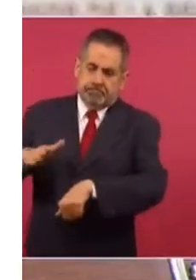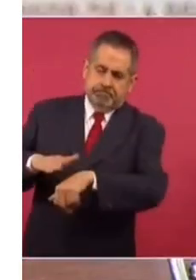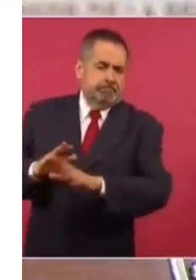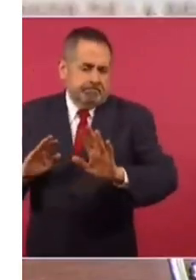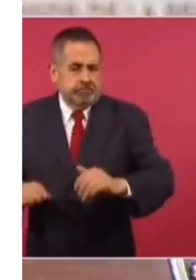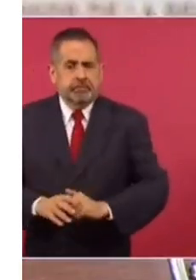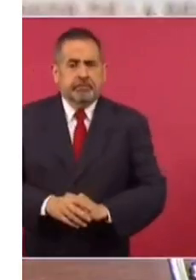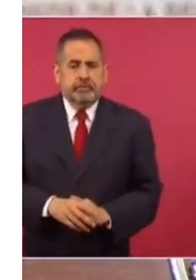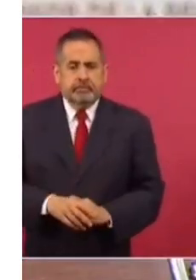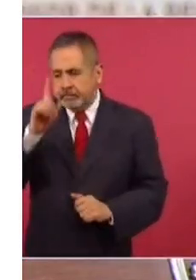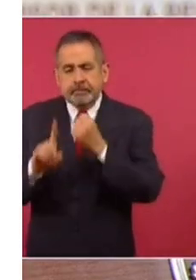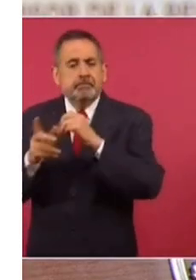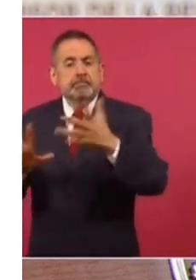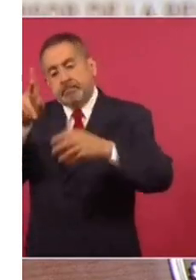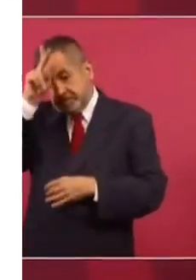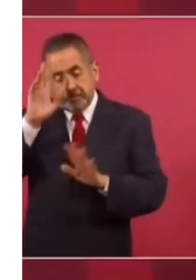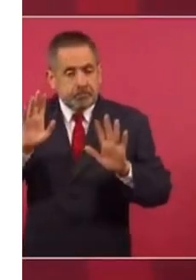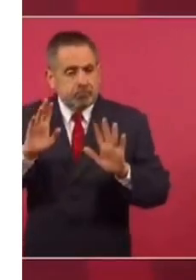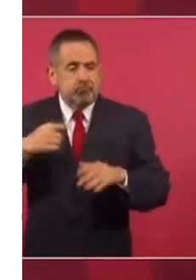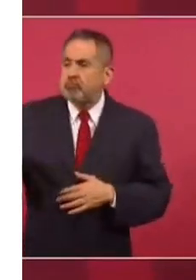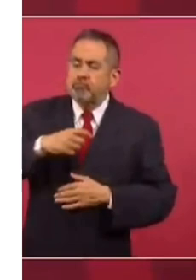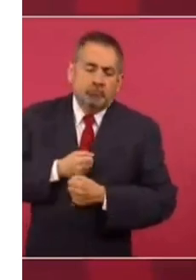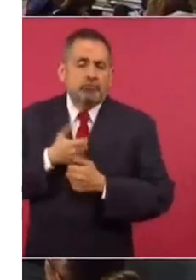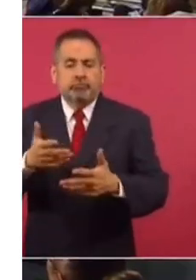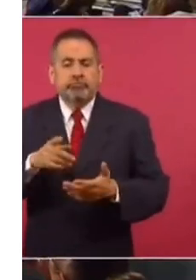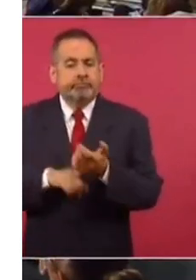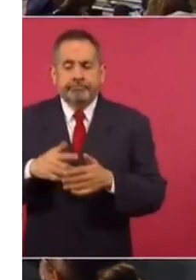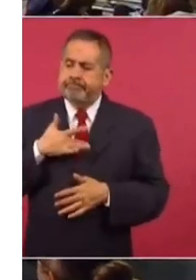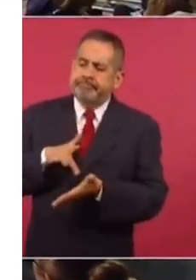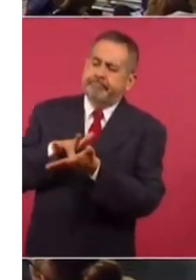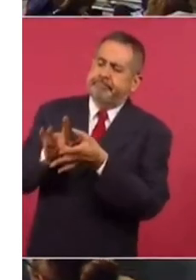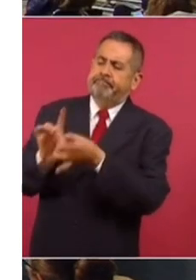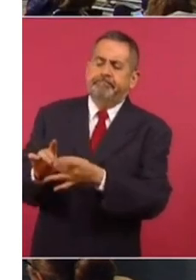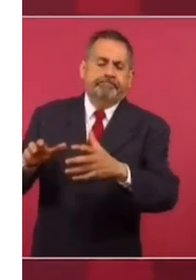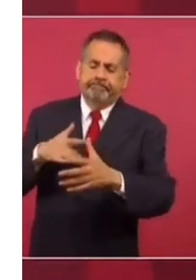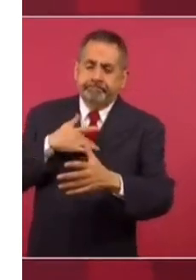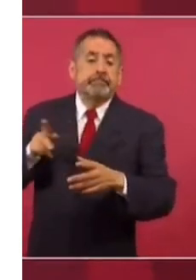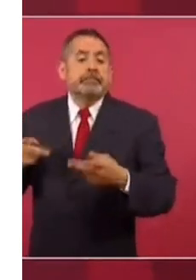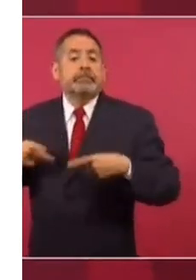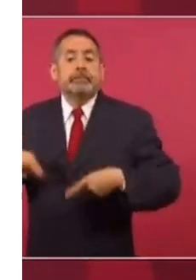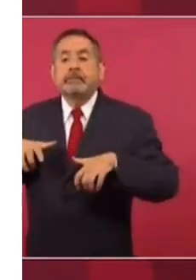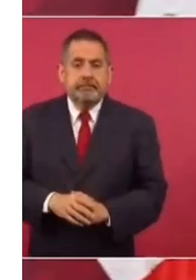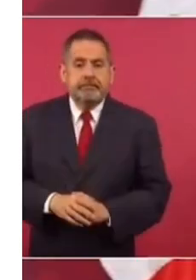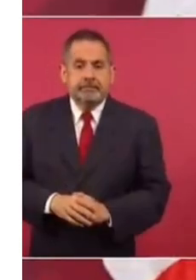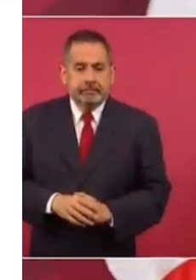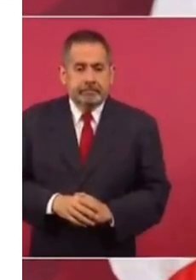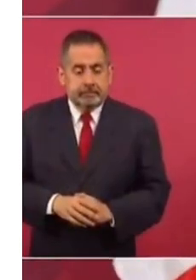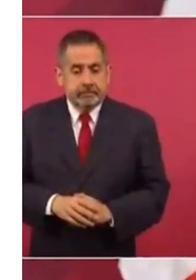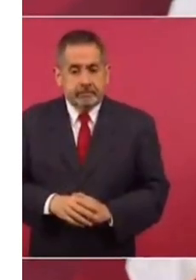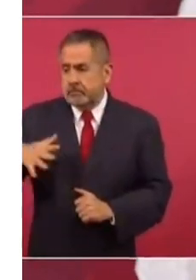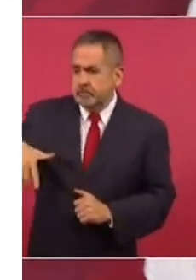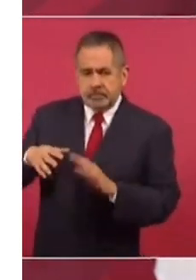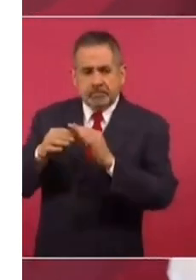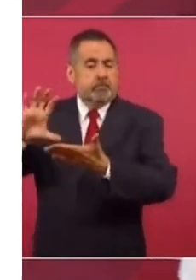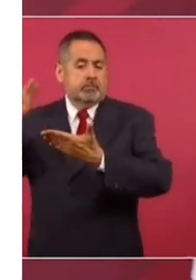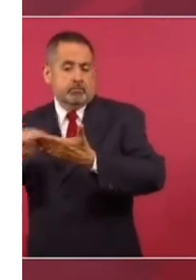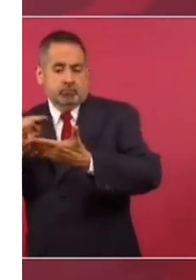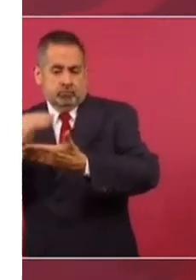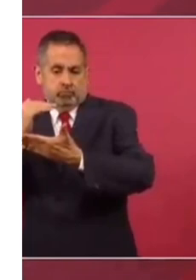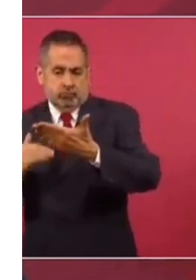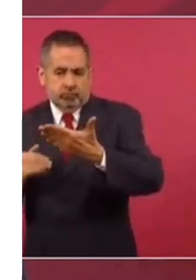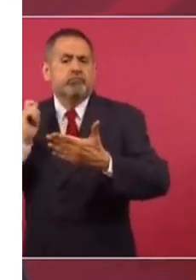al conflicto de Perú y expresar nuestra solidaridad con el pueblo hermano de Perú. Lo que plantea el convenio